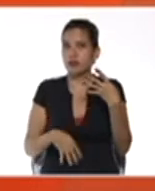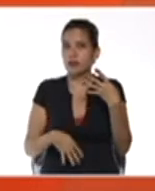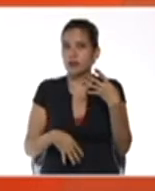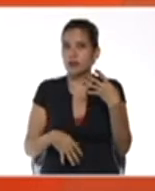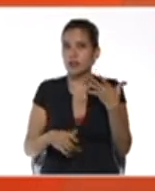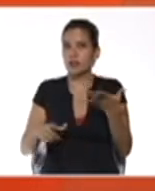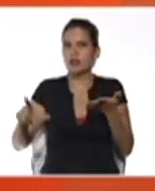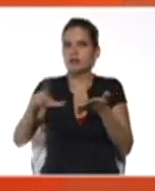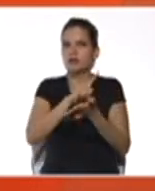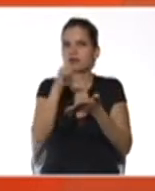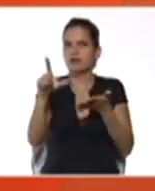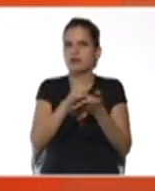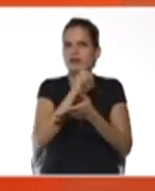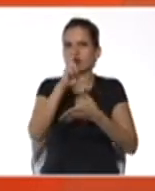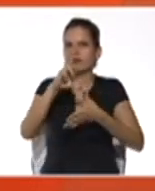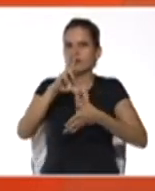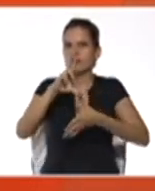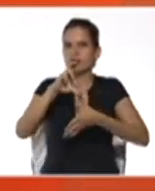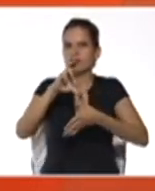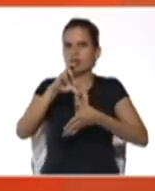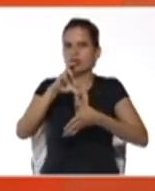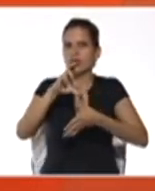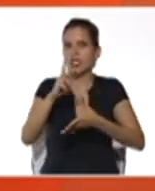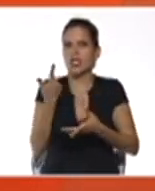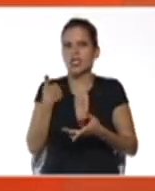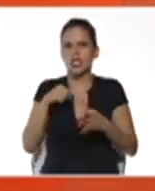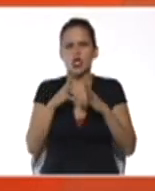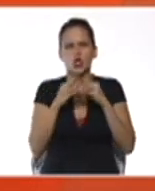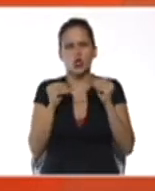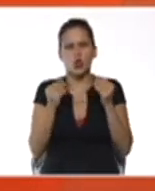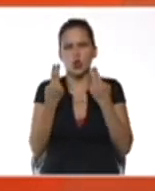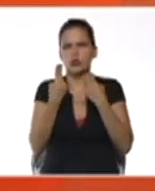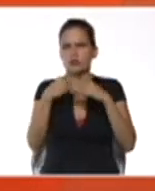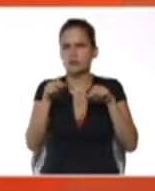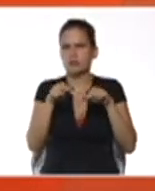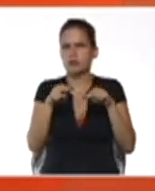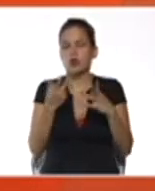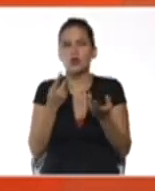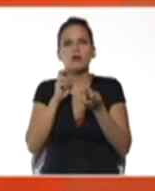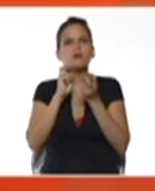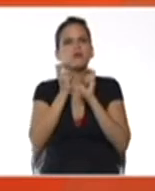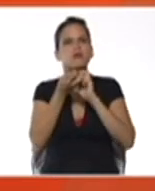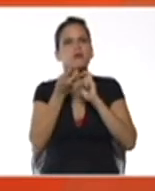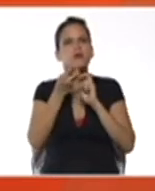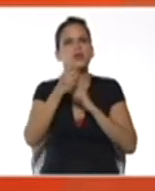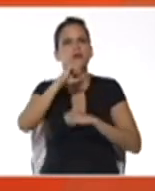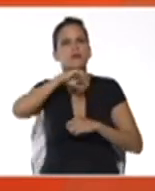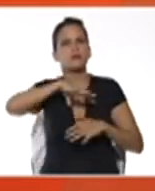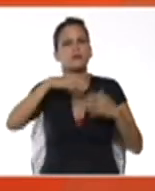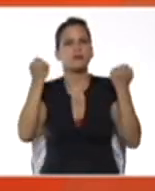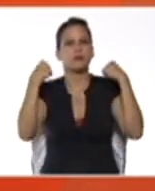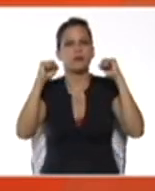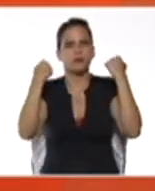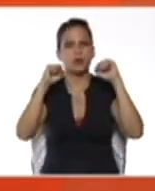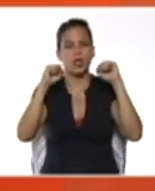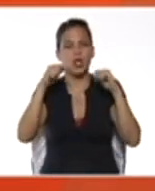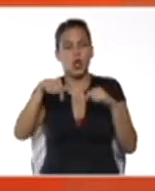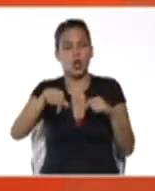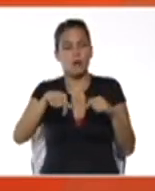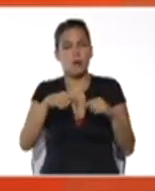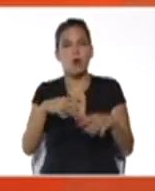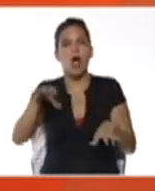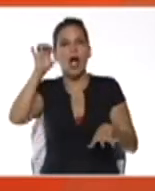Bicentenario que tiene desde todos los niveles, todos los referentes teóricos prácticos que hoy vamos a aprender con el profesor Yuli